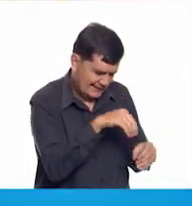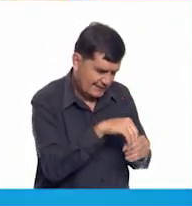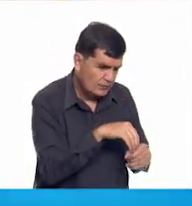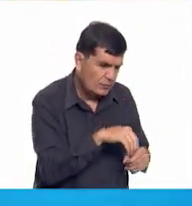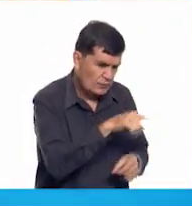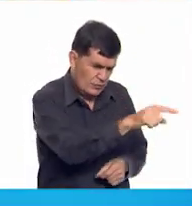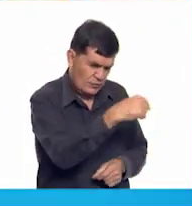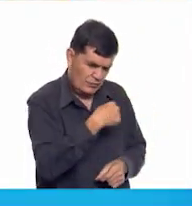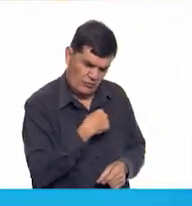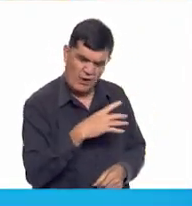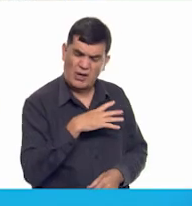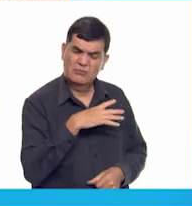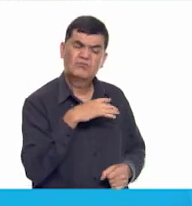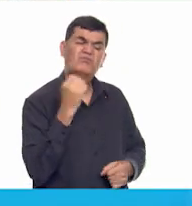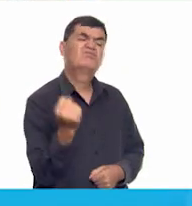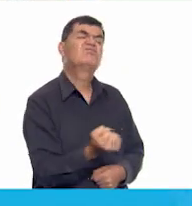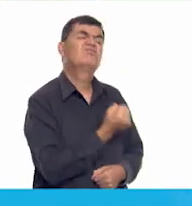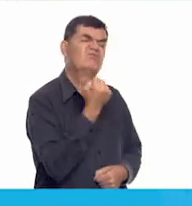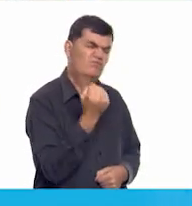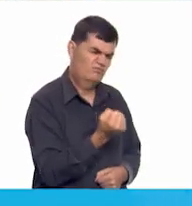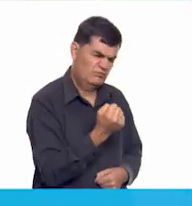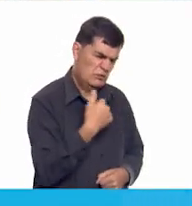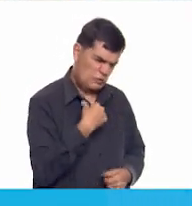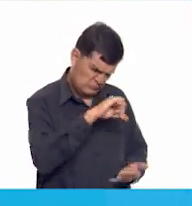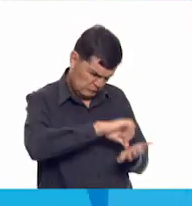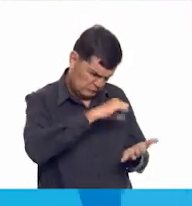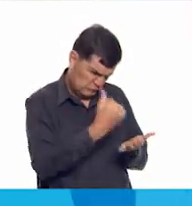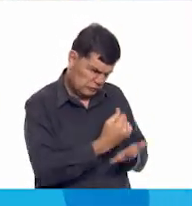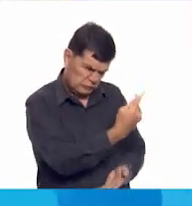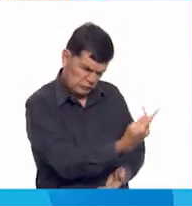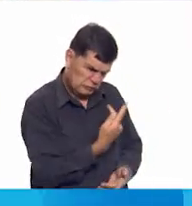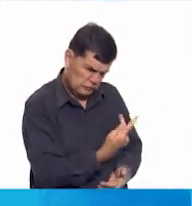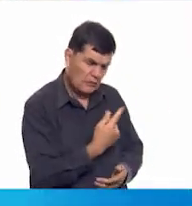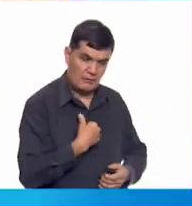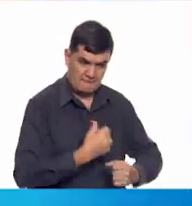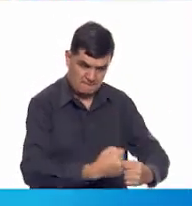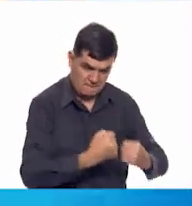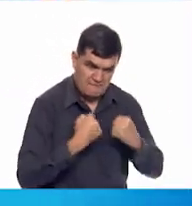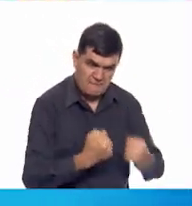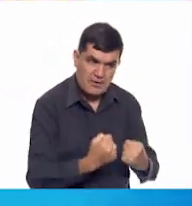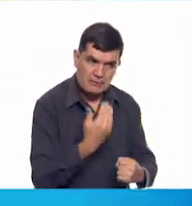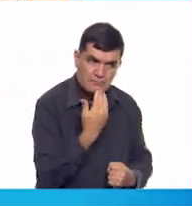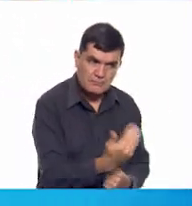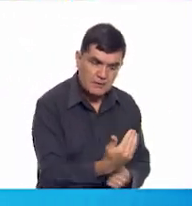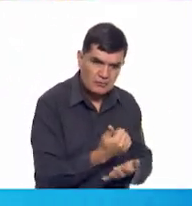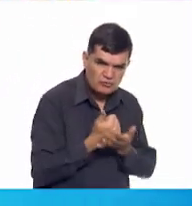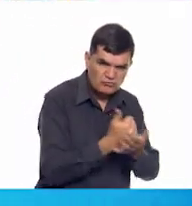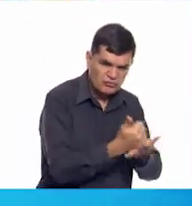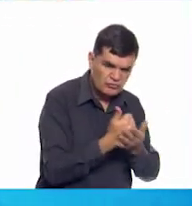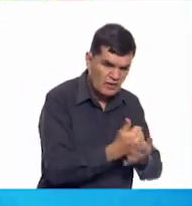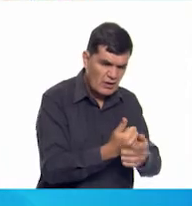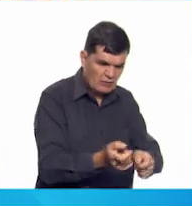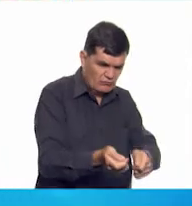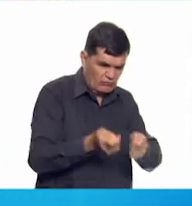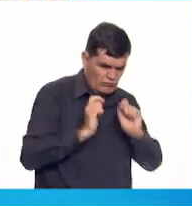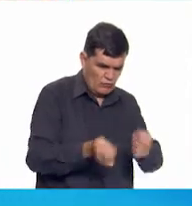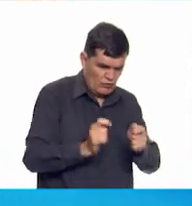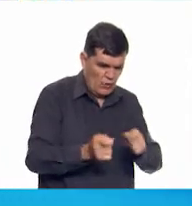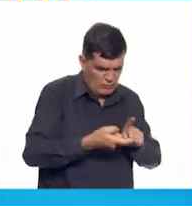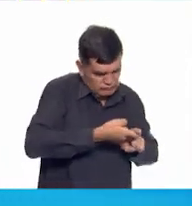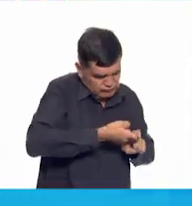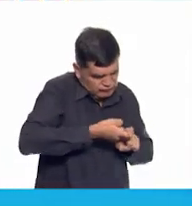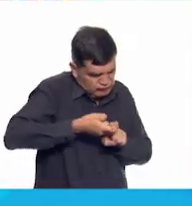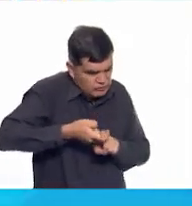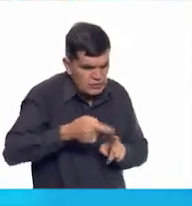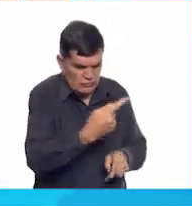tenemos mucha suerte, porque aunque chicos, somos muy fuertes... Ayudamos a jalar carretas, pues somos